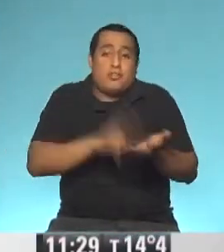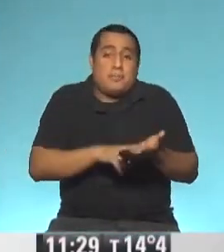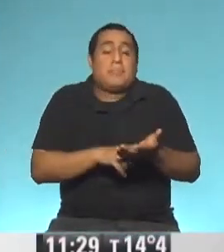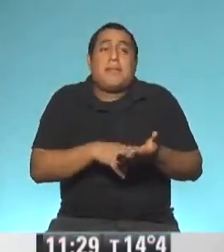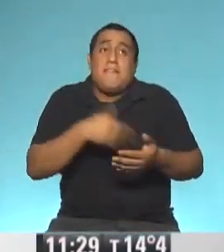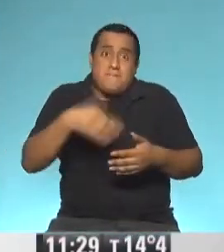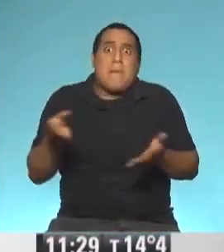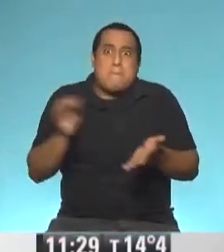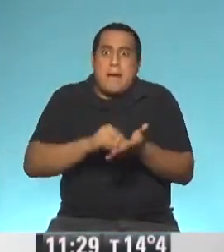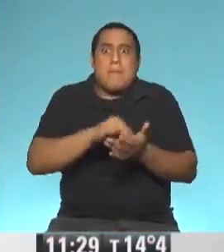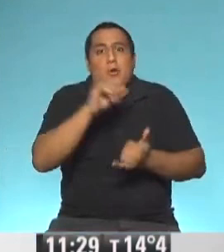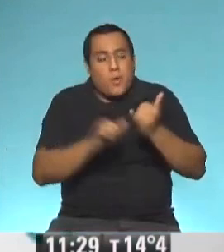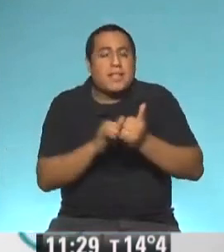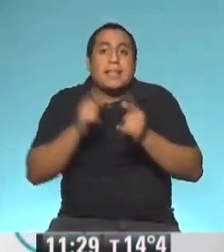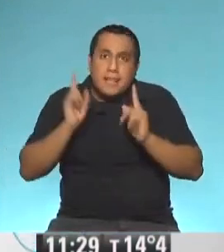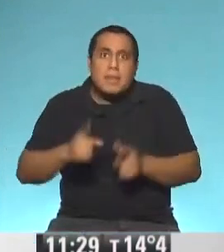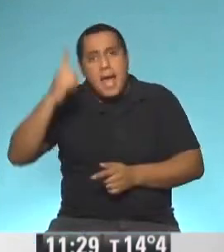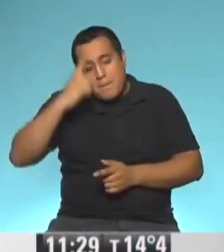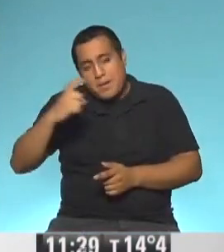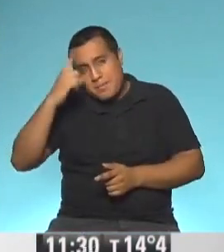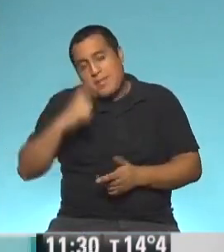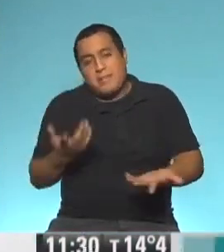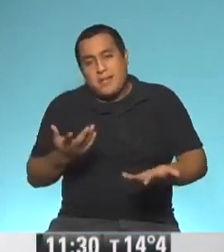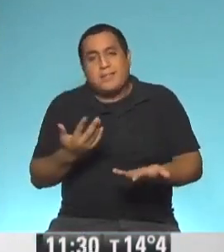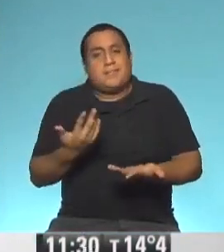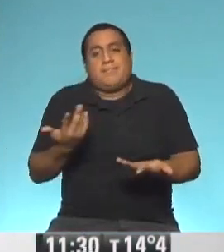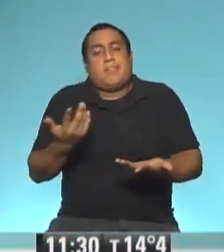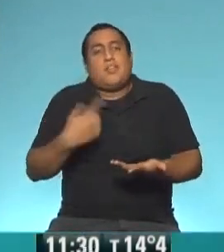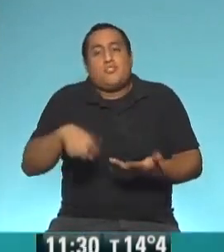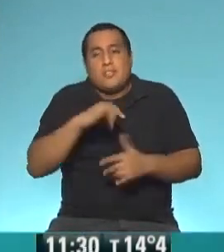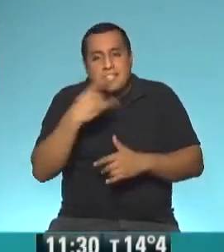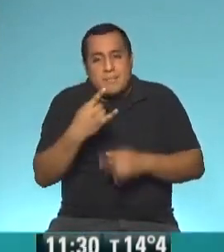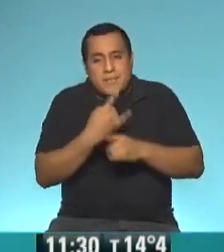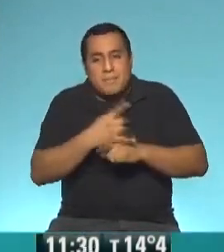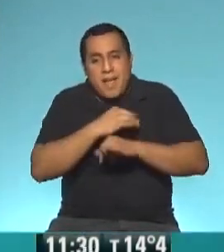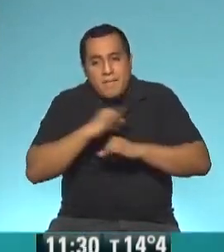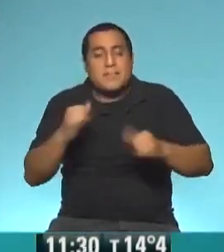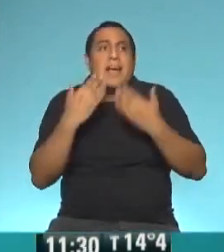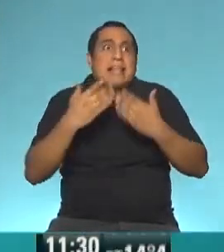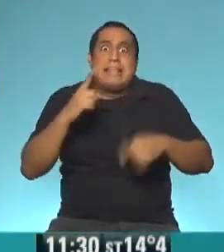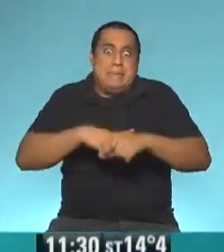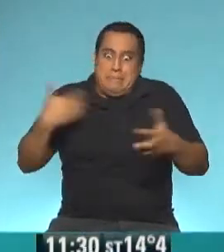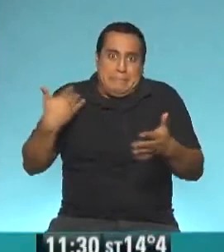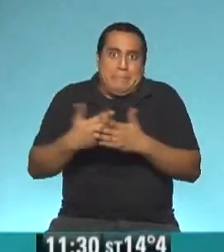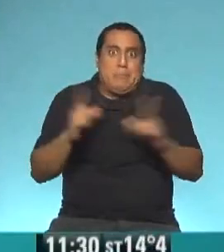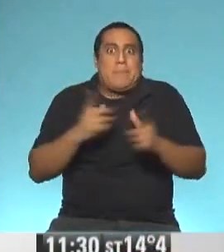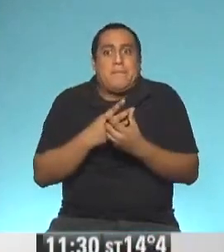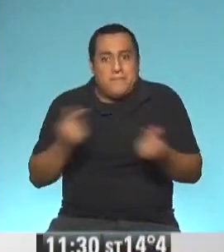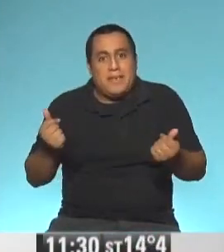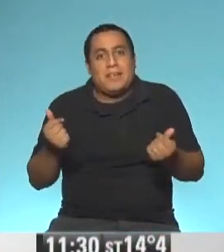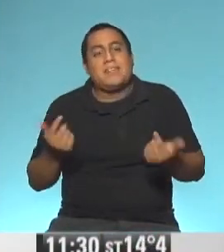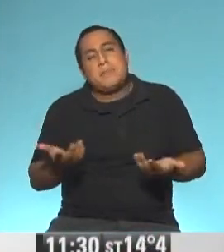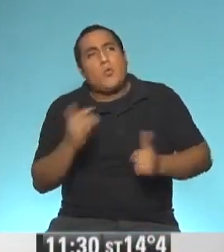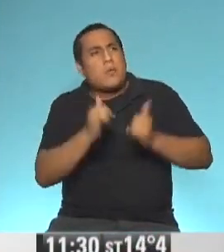mucho por contar y sobre todo por aprender, que es lo que más queremos difundir. Te agradecemos tu tiempo, se nos acaba el programa y fue